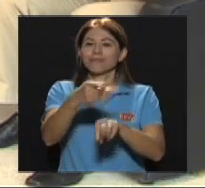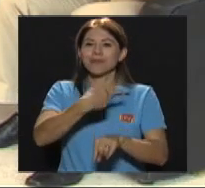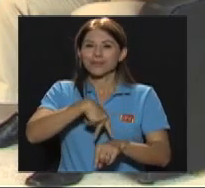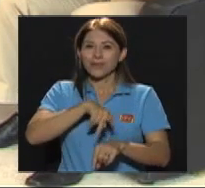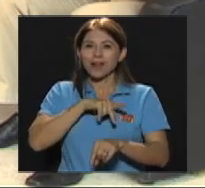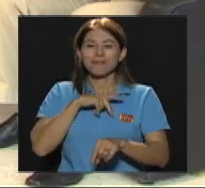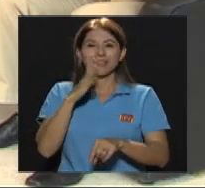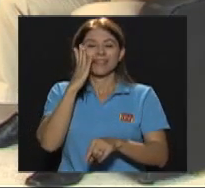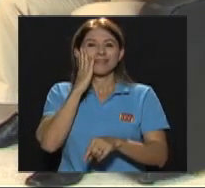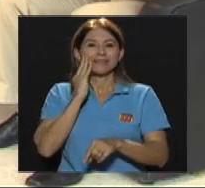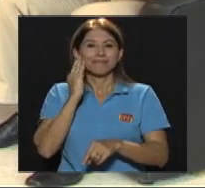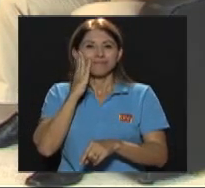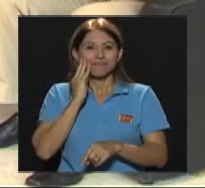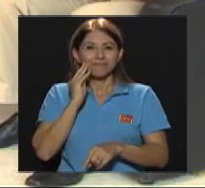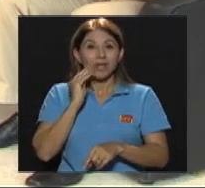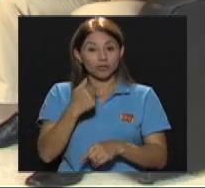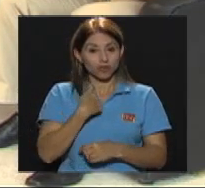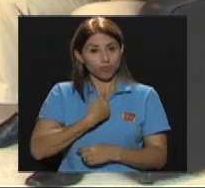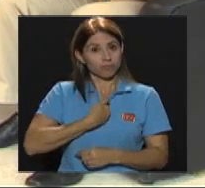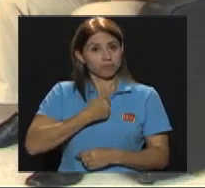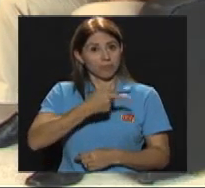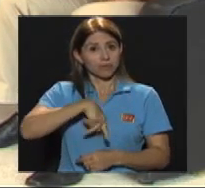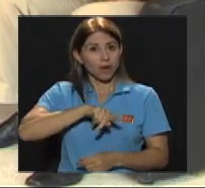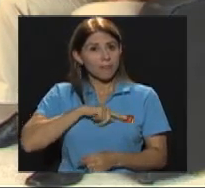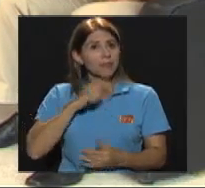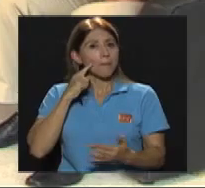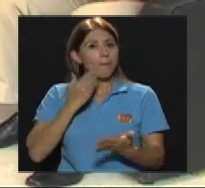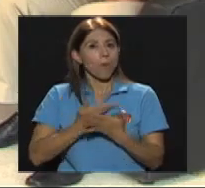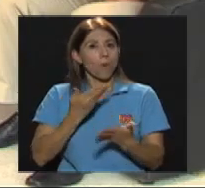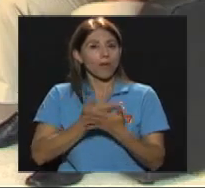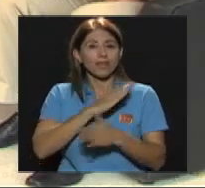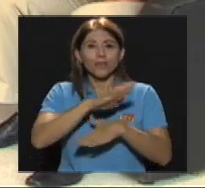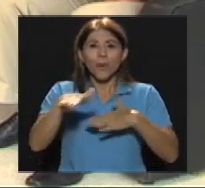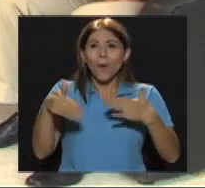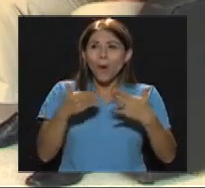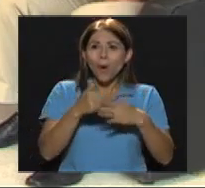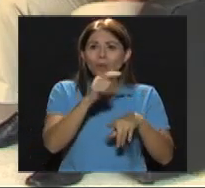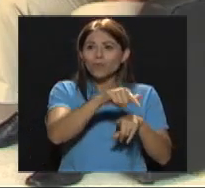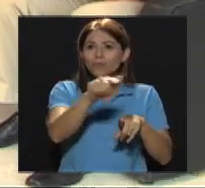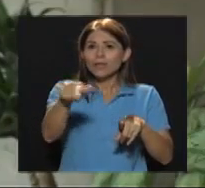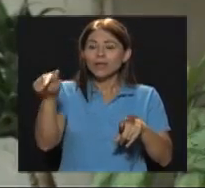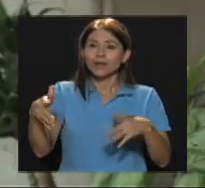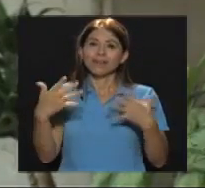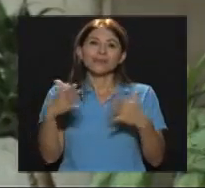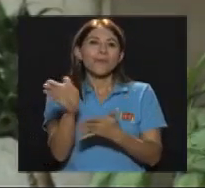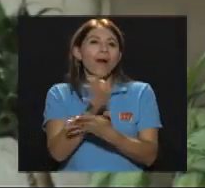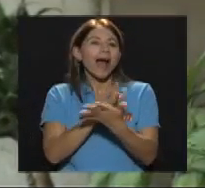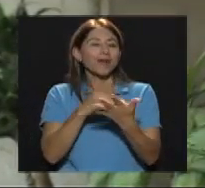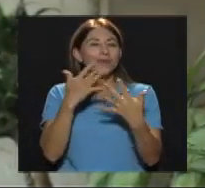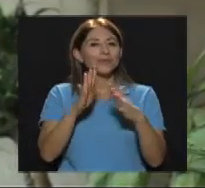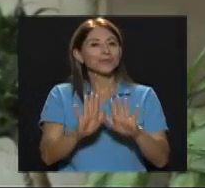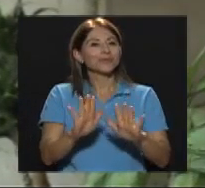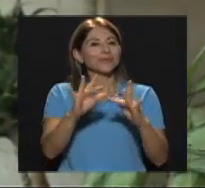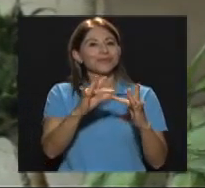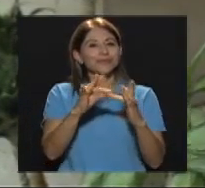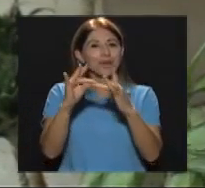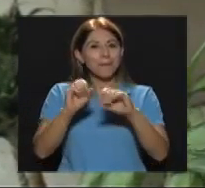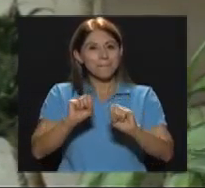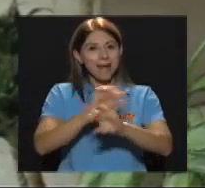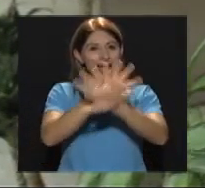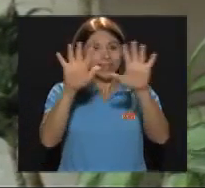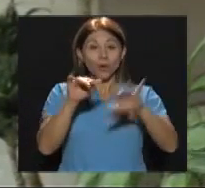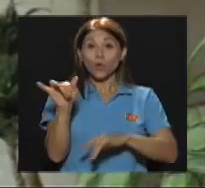Probé casi que todos Los equipos Y realmente Es un espacio mágico Y como ustedes bien lo dicen Es un espacio